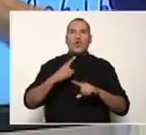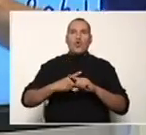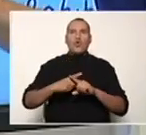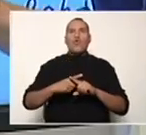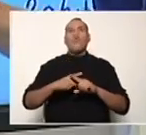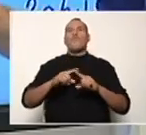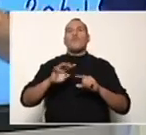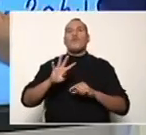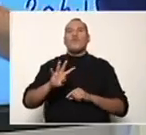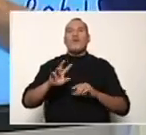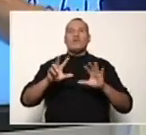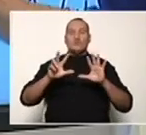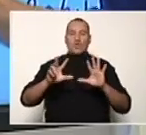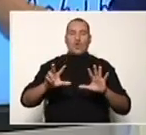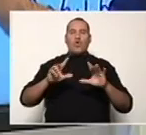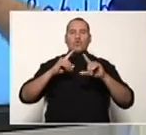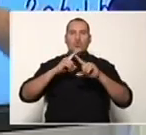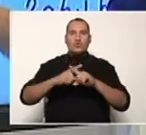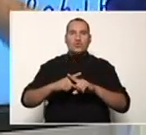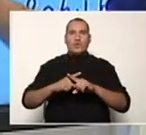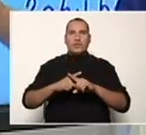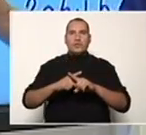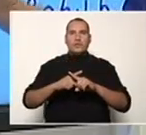8 por x, 8x.